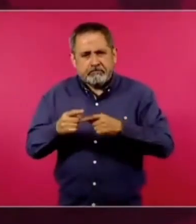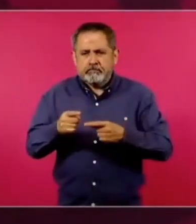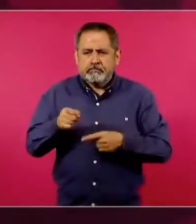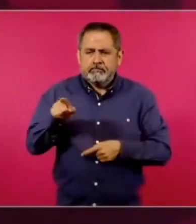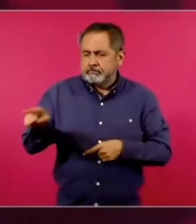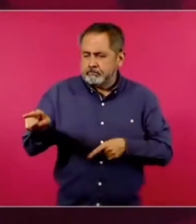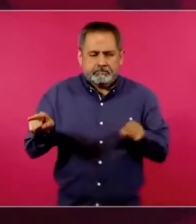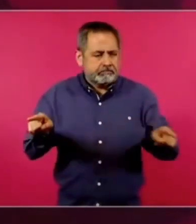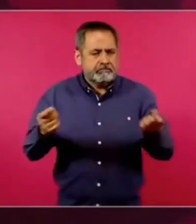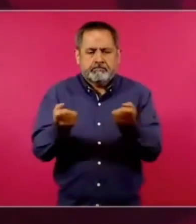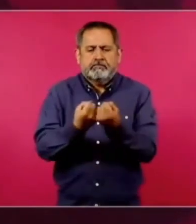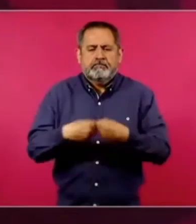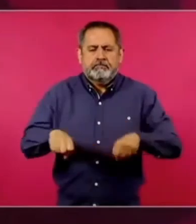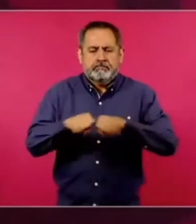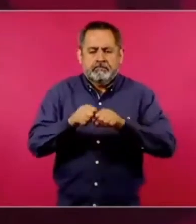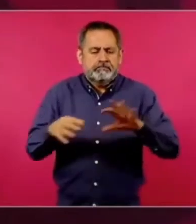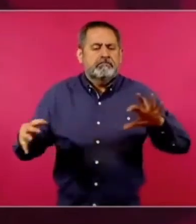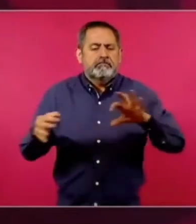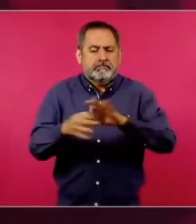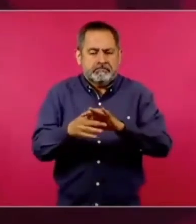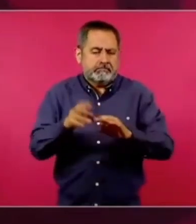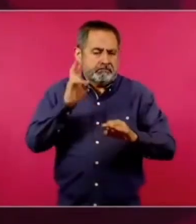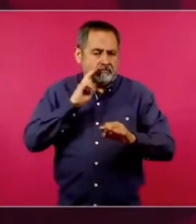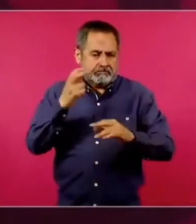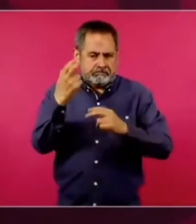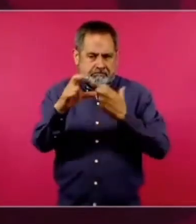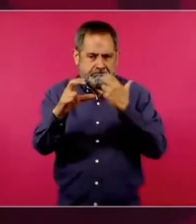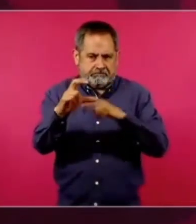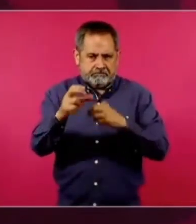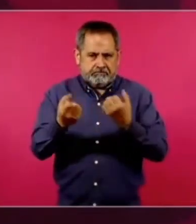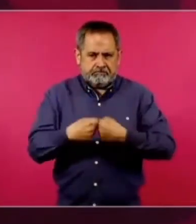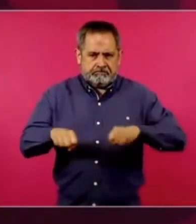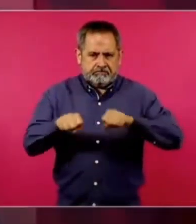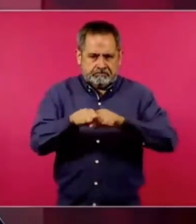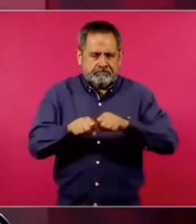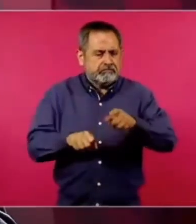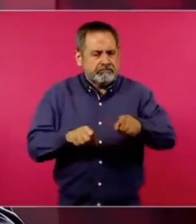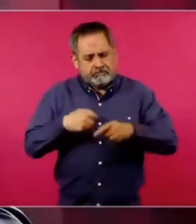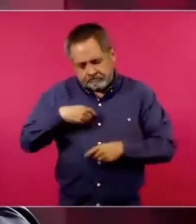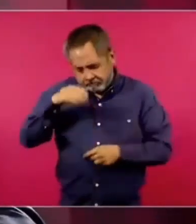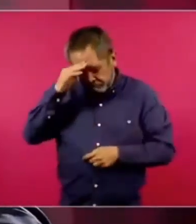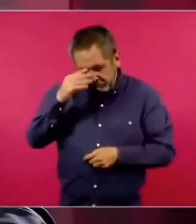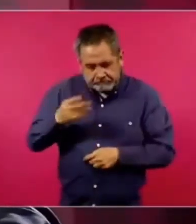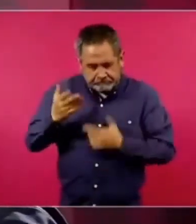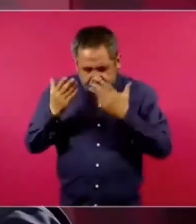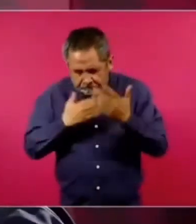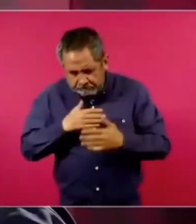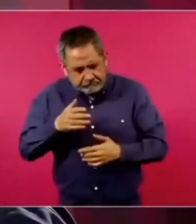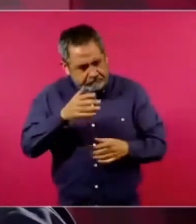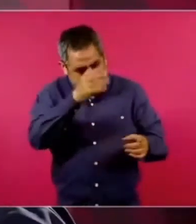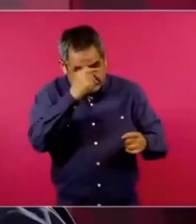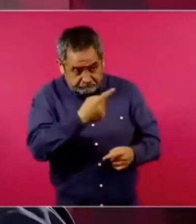ya teníamos un estudio y un acuerdo con